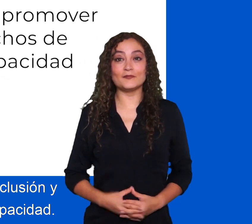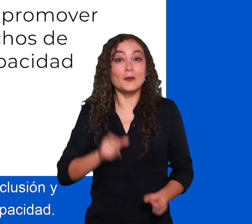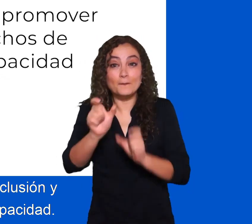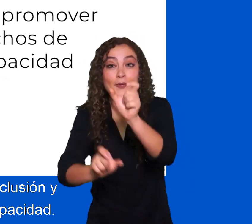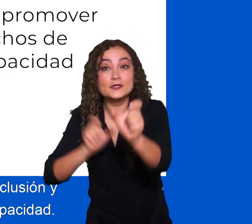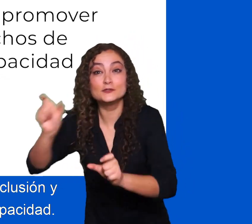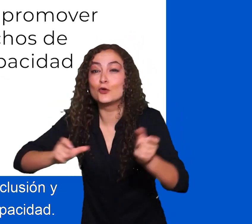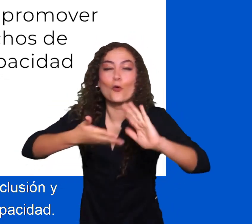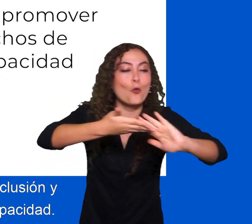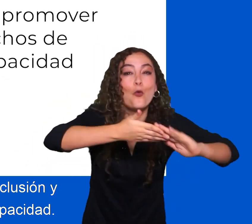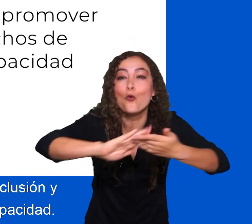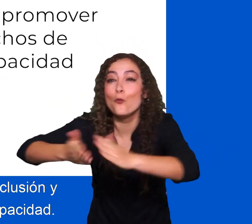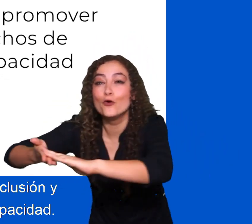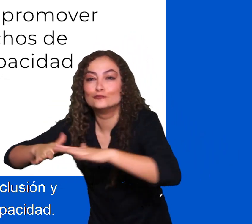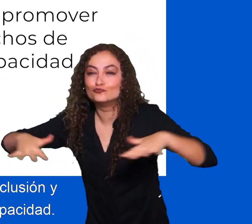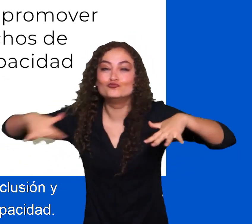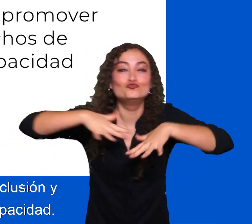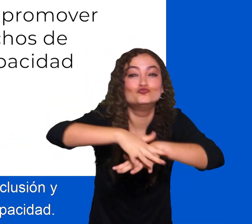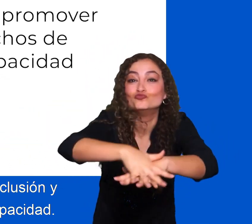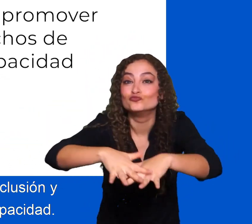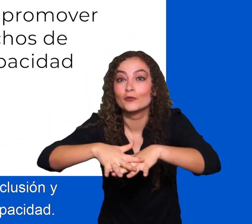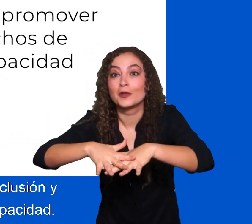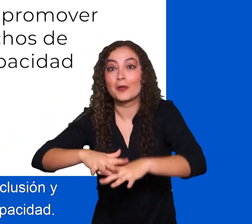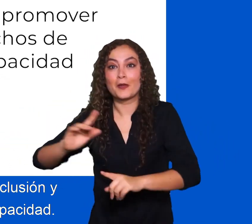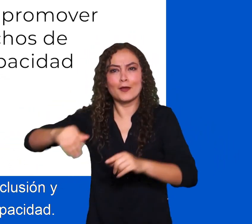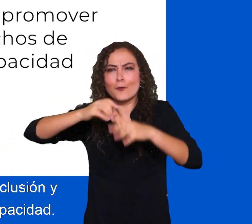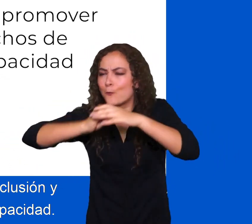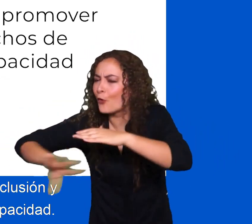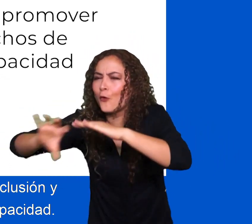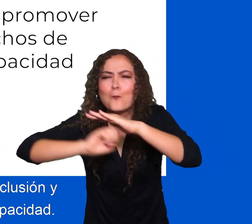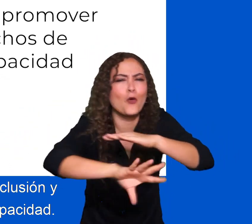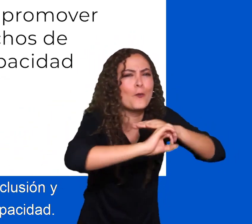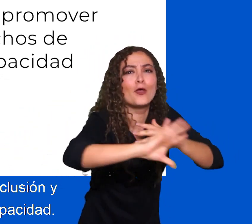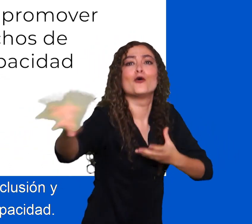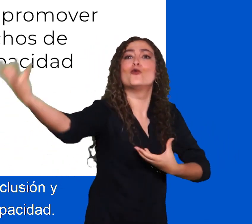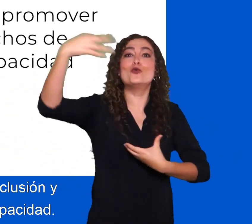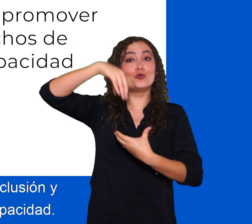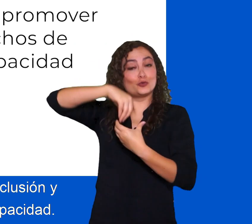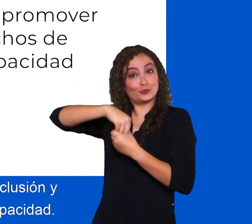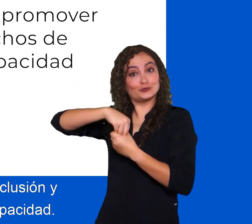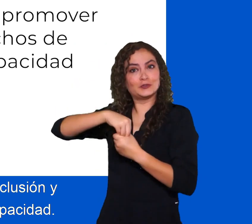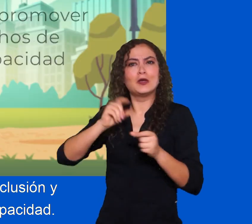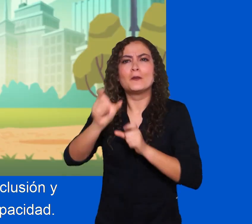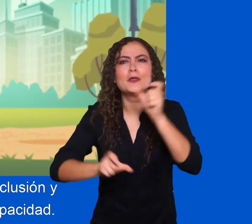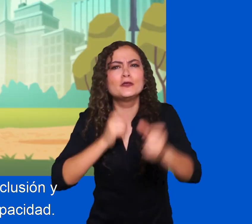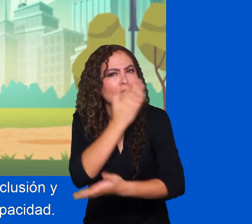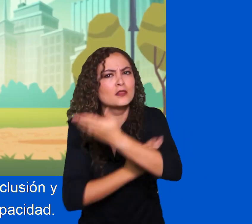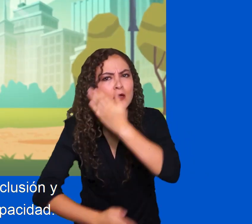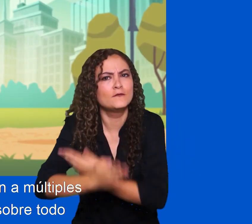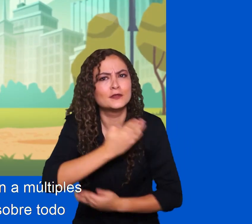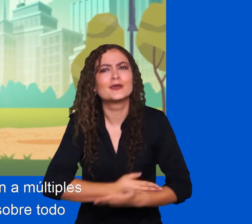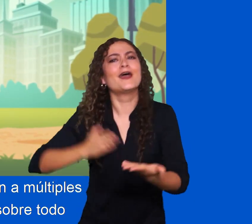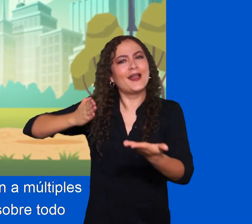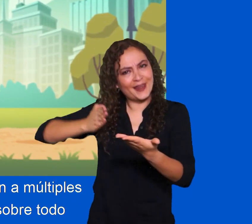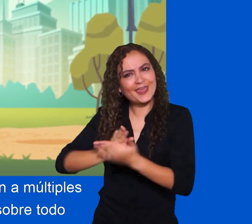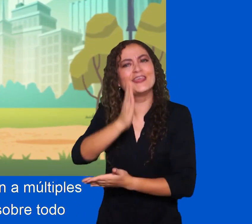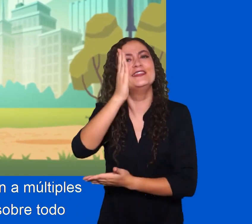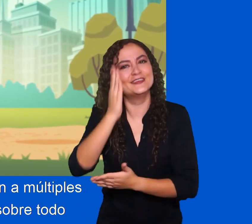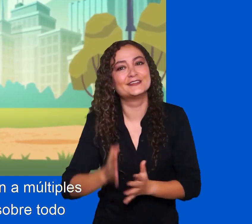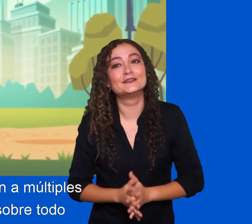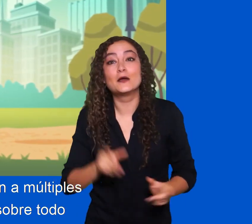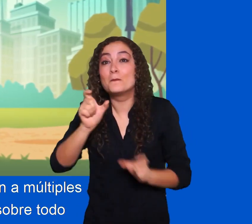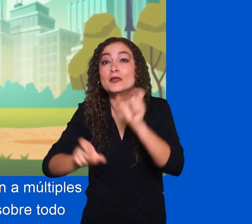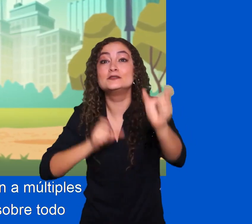Redes comunitarias para promover la inclusión y los derechos de las personas con discapacidad. Las personas con